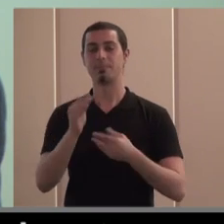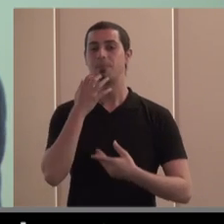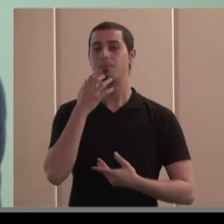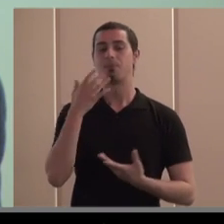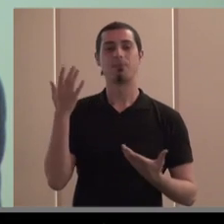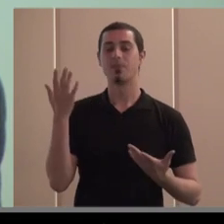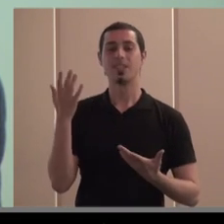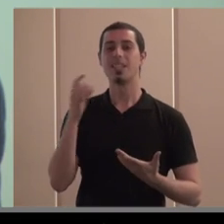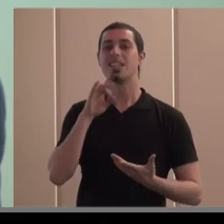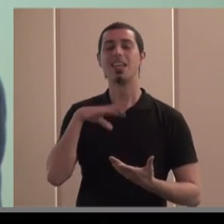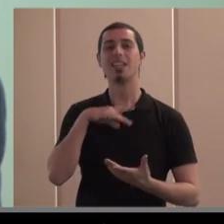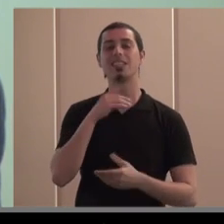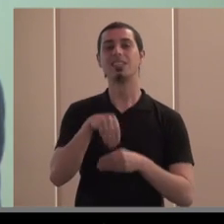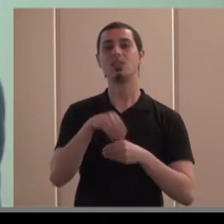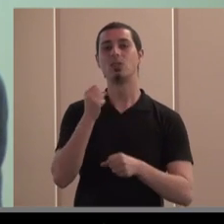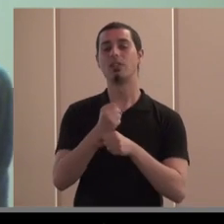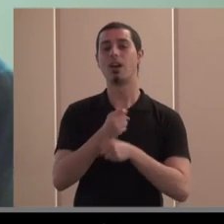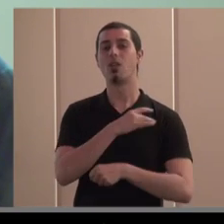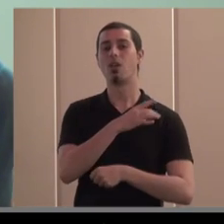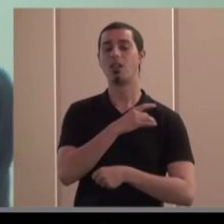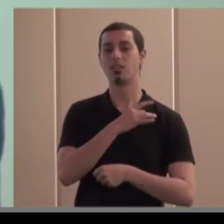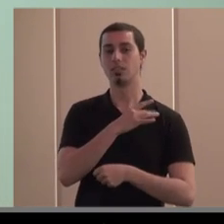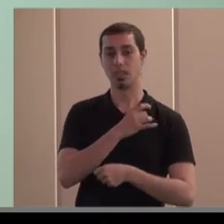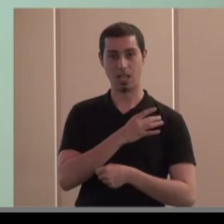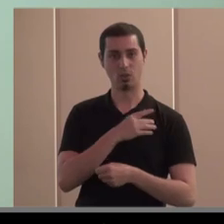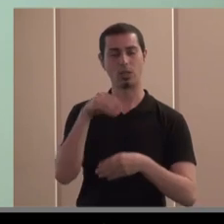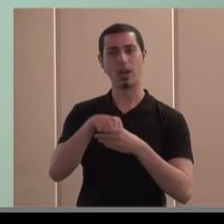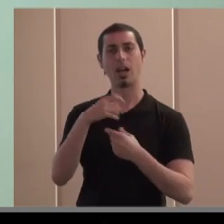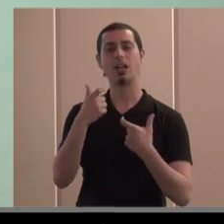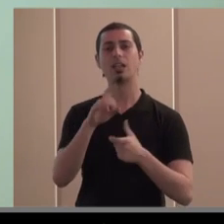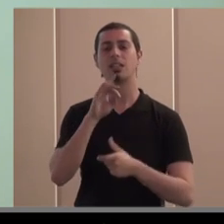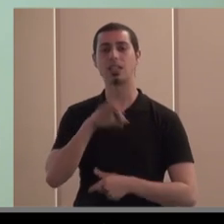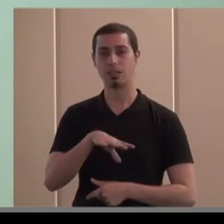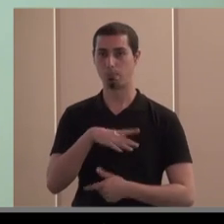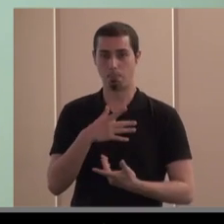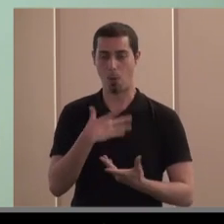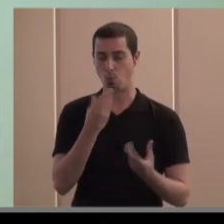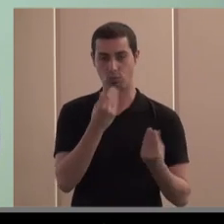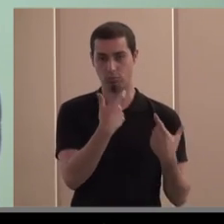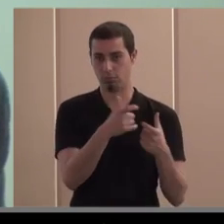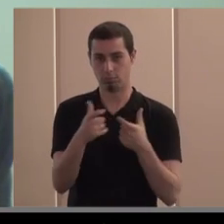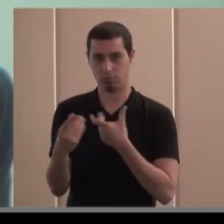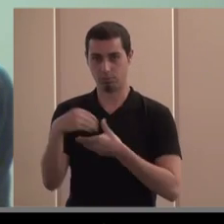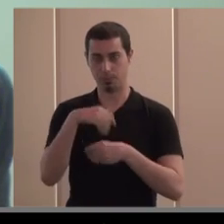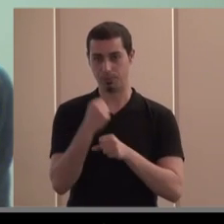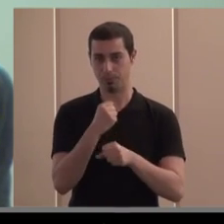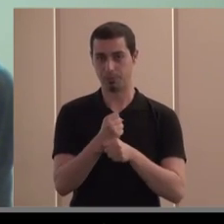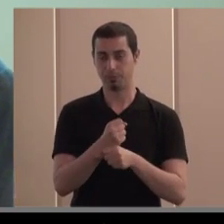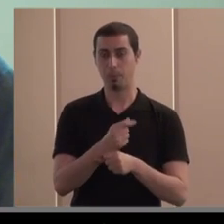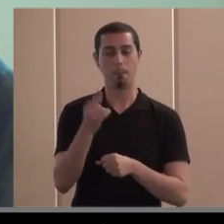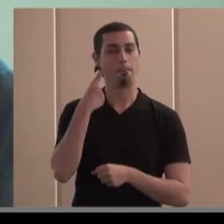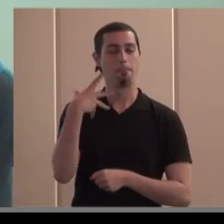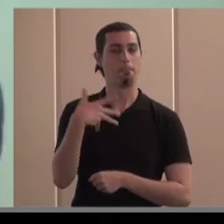¿qué puede trabajar un sindicato dentro de la economía social? sin duda hay muchos sectores en los que trabaja el más